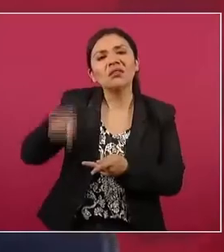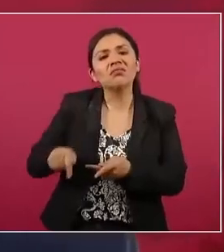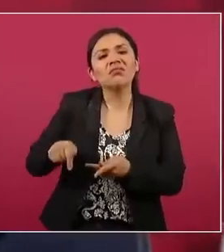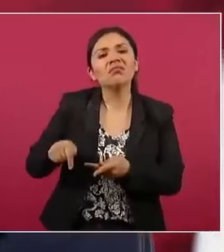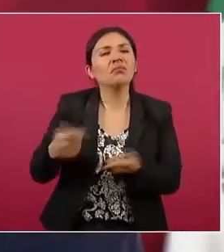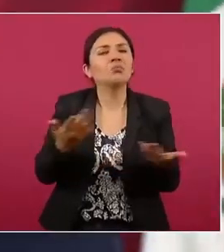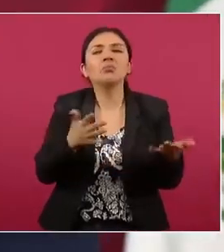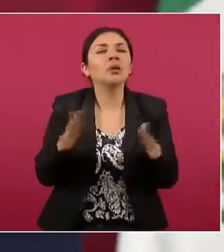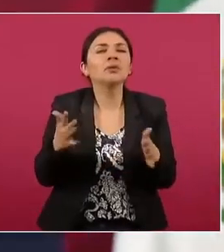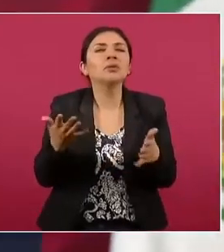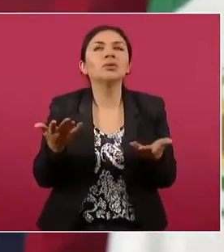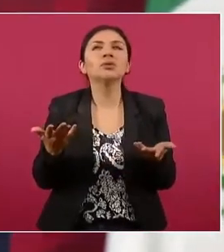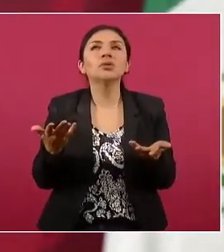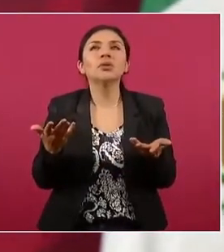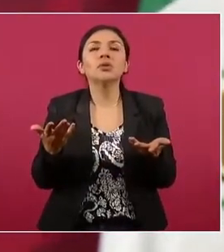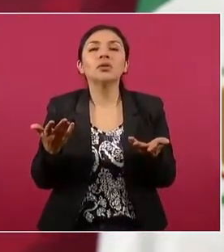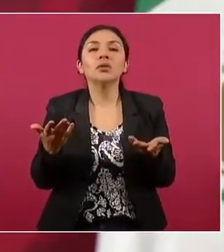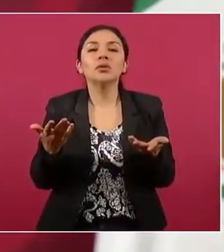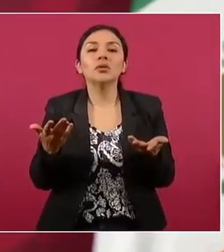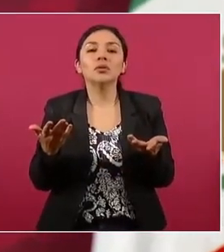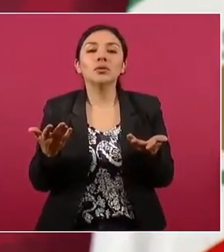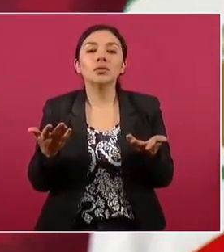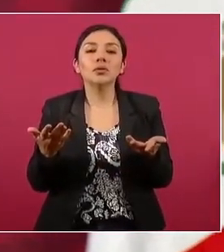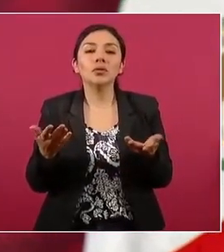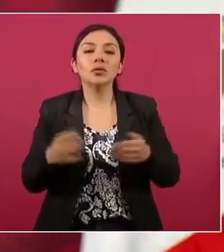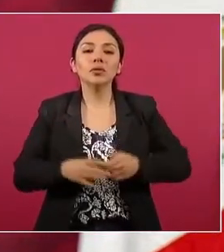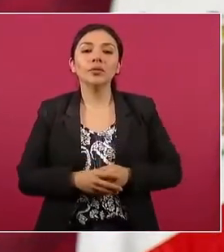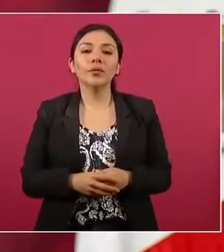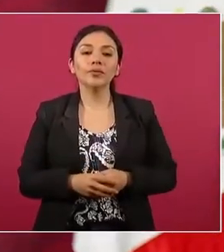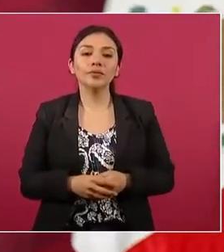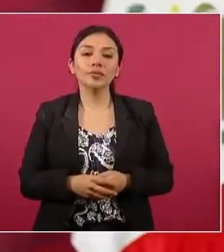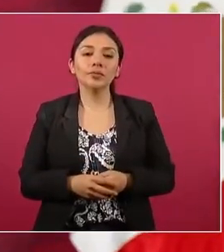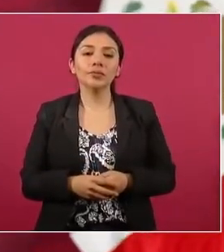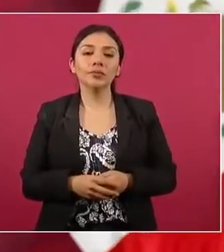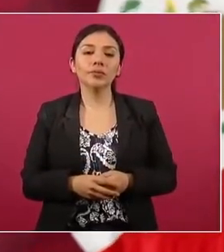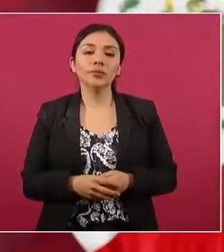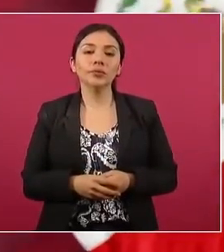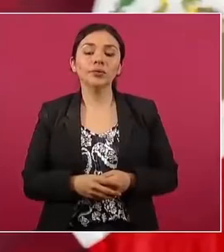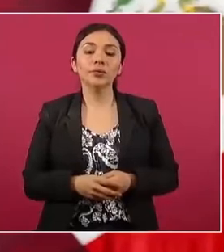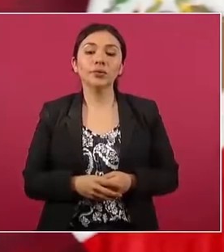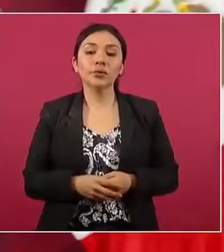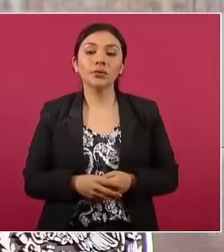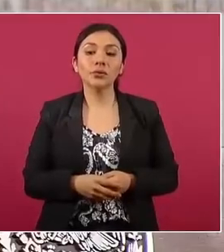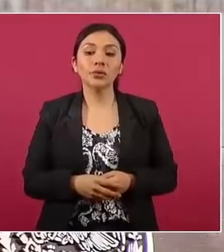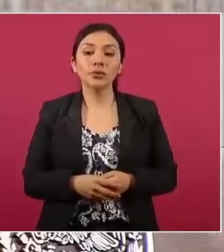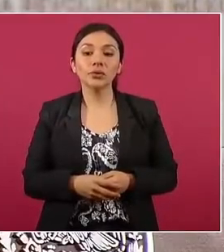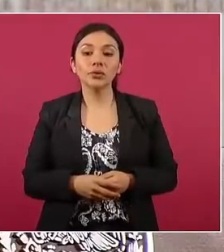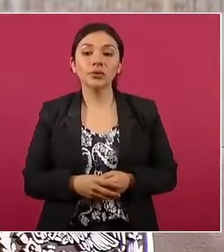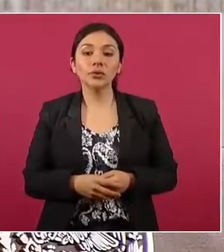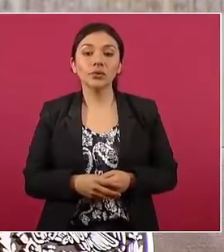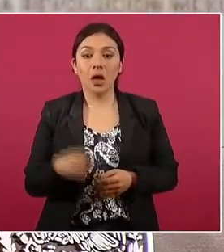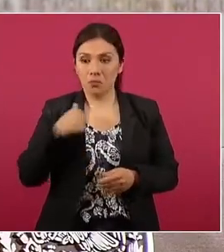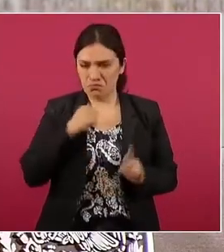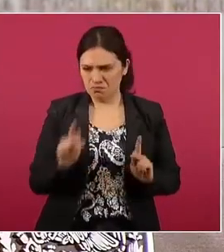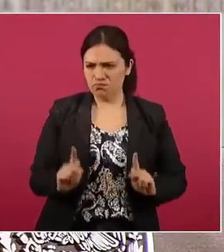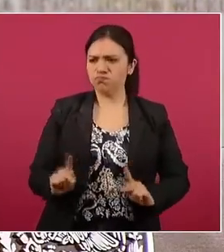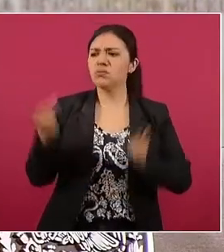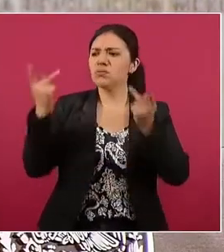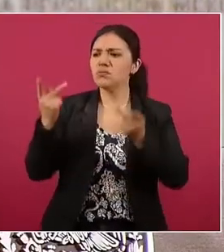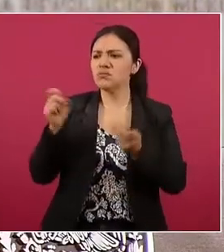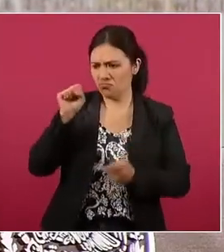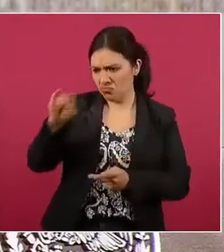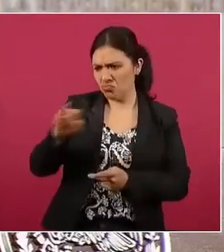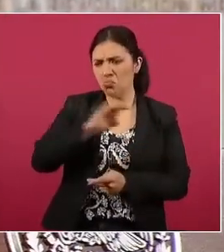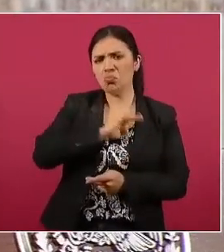aseguraban de que ellos podían